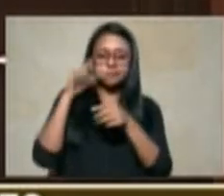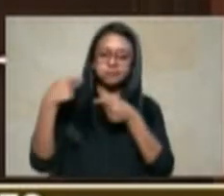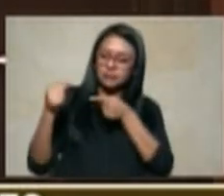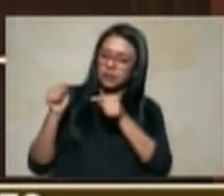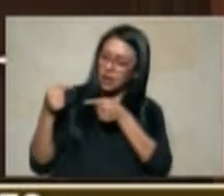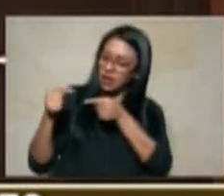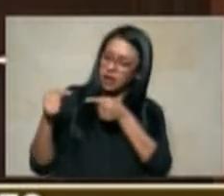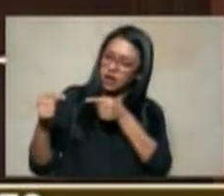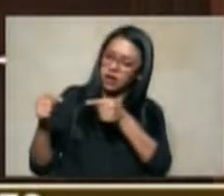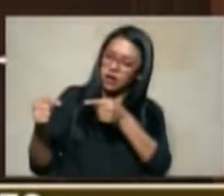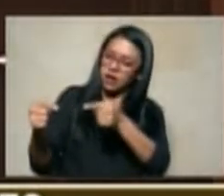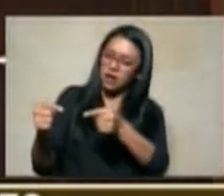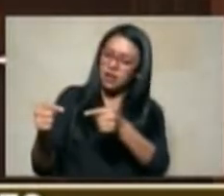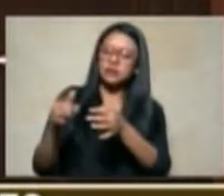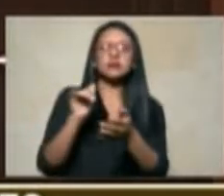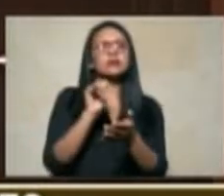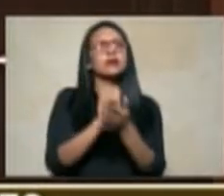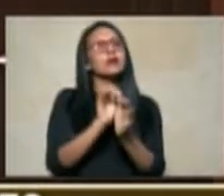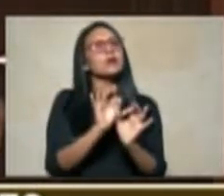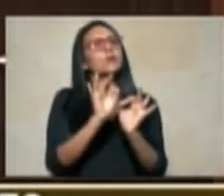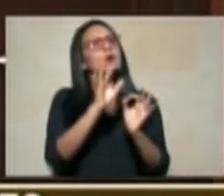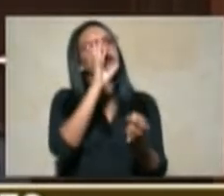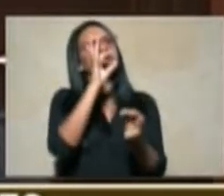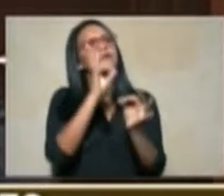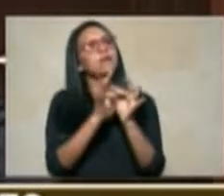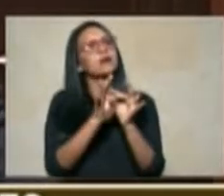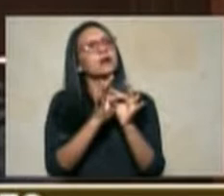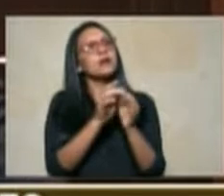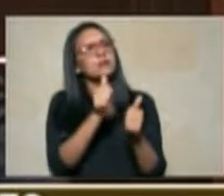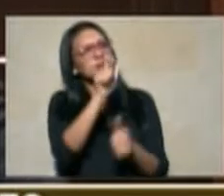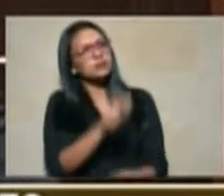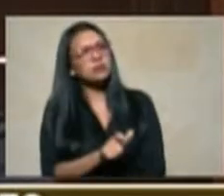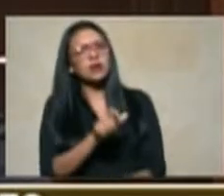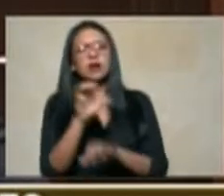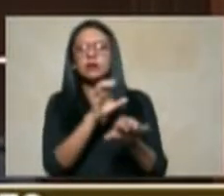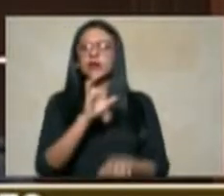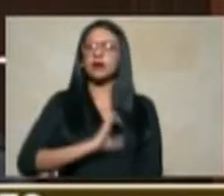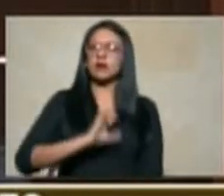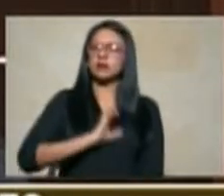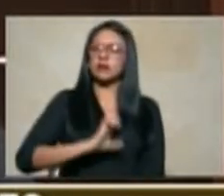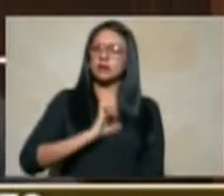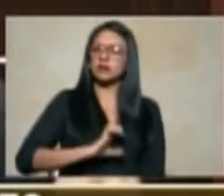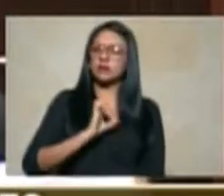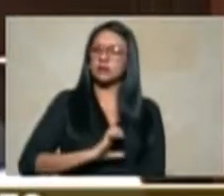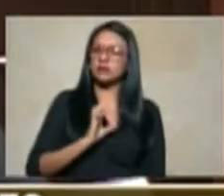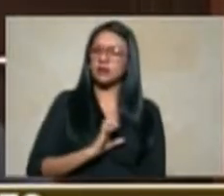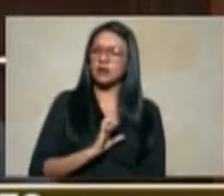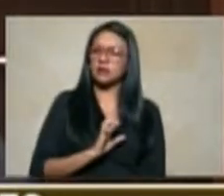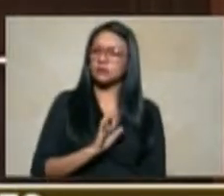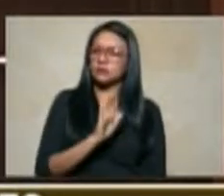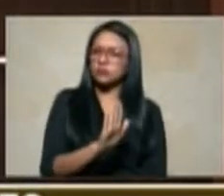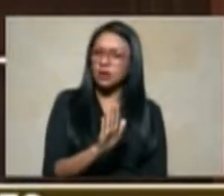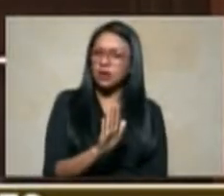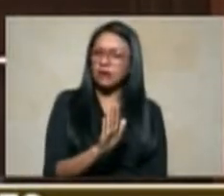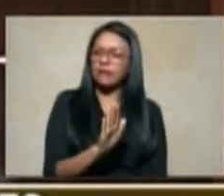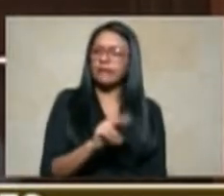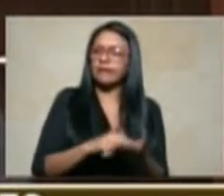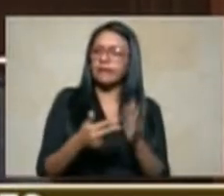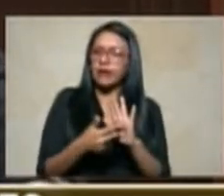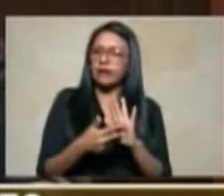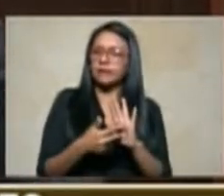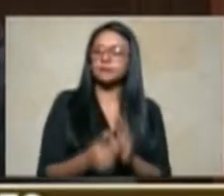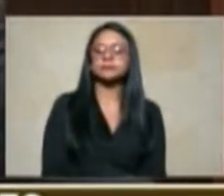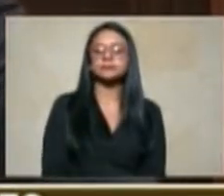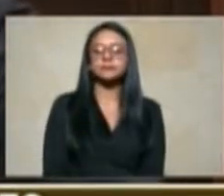exenta de culpa y todas las características y connotaciones que eso reviste yo quisiera